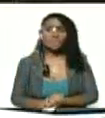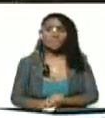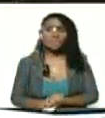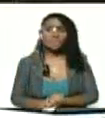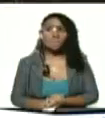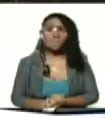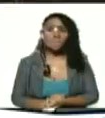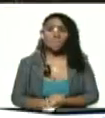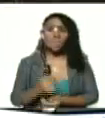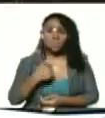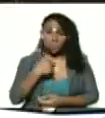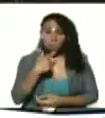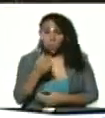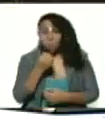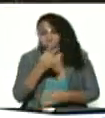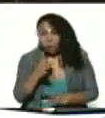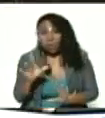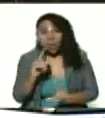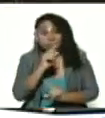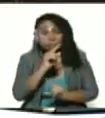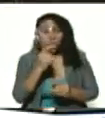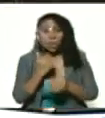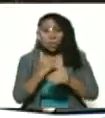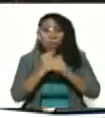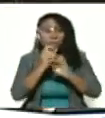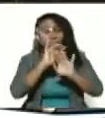Yo dije que, bueno, me parece brillante.